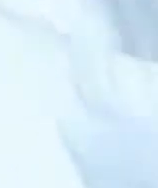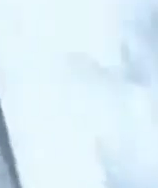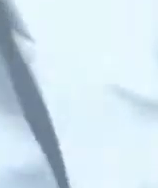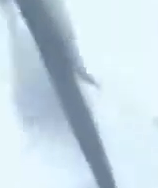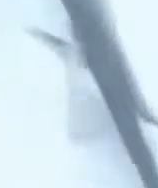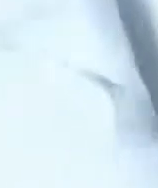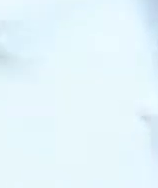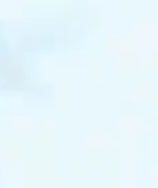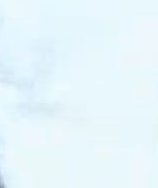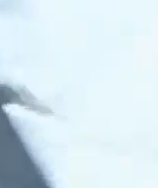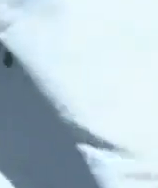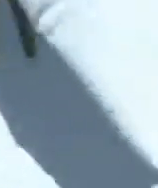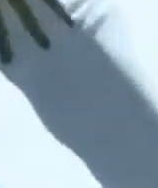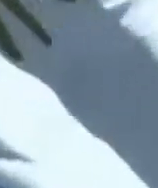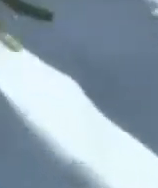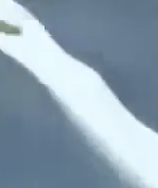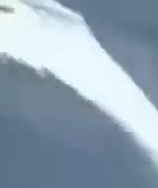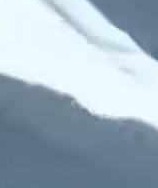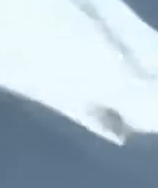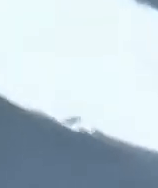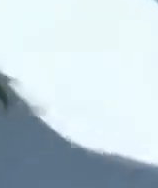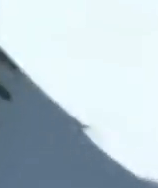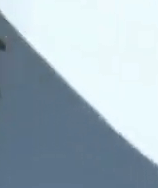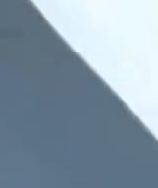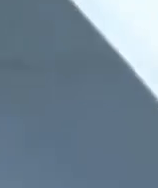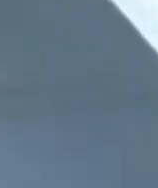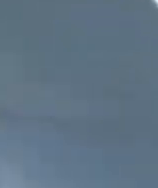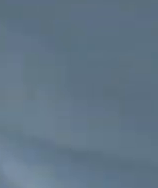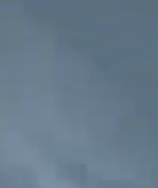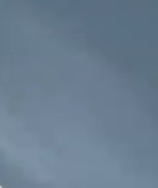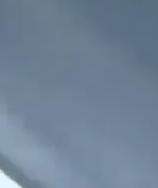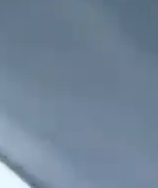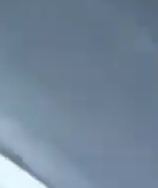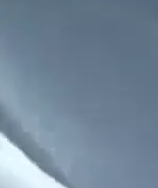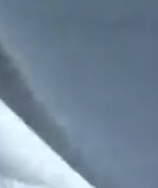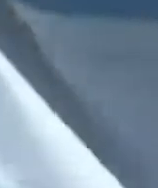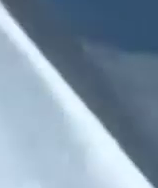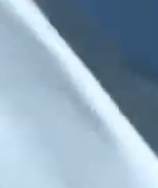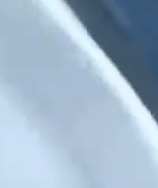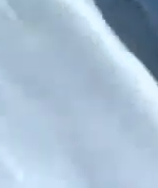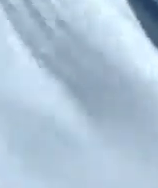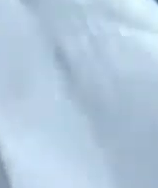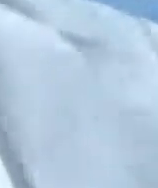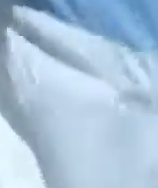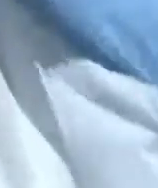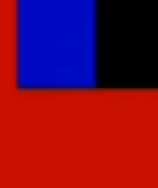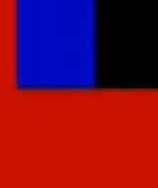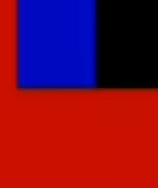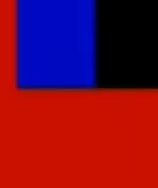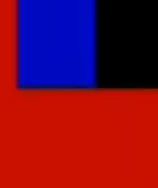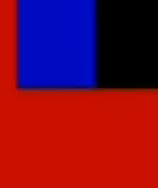y LES 82, Canal 7, la Televisión Pública junto a todas las emisoras que integran la cadena nacional de radio y televisión de todo el país.